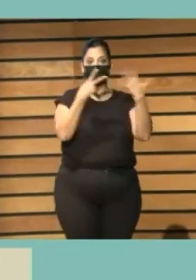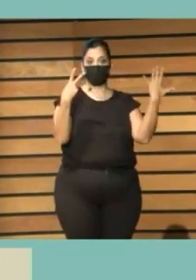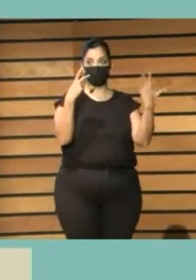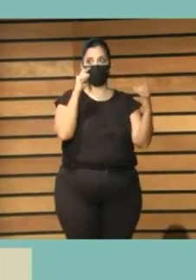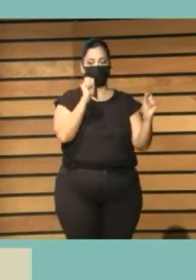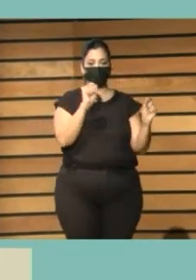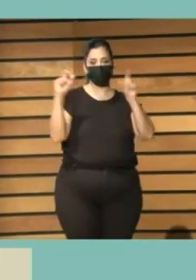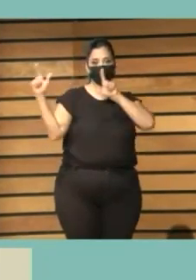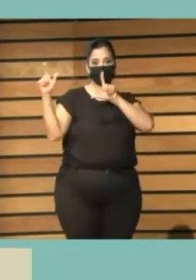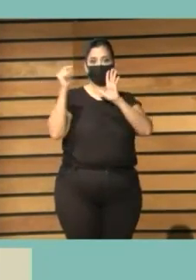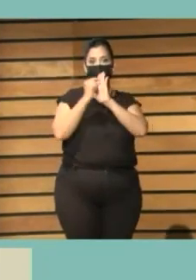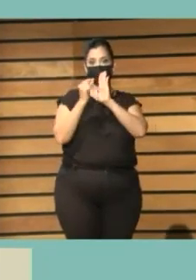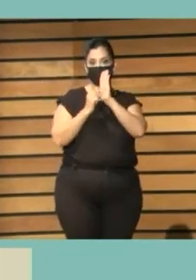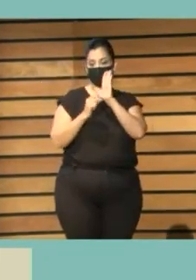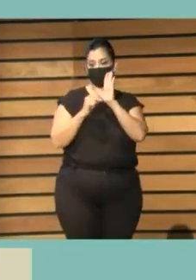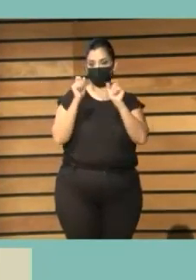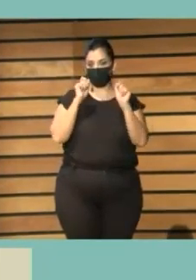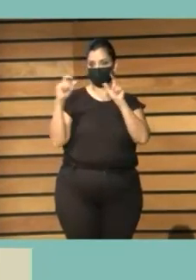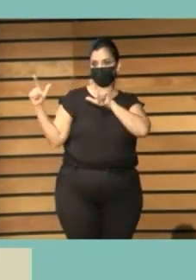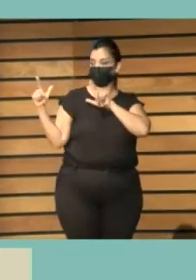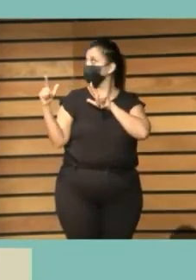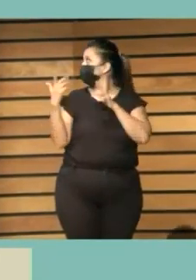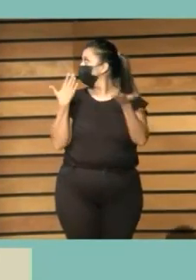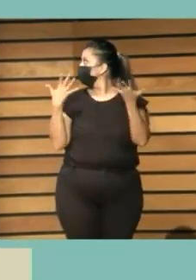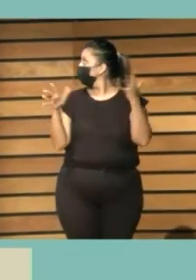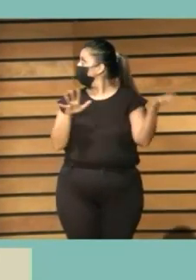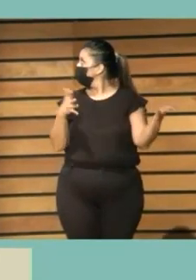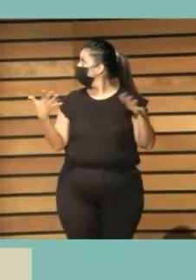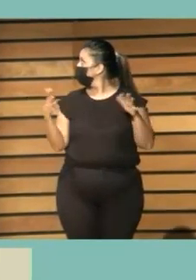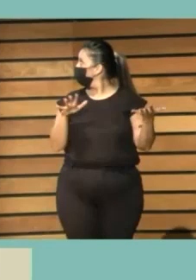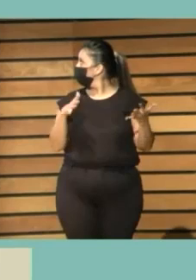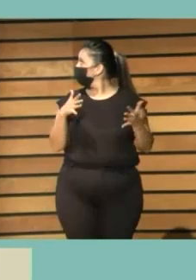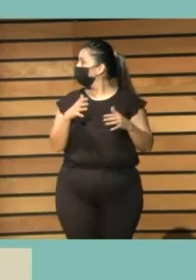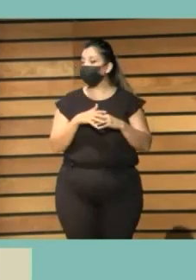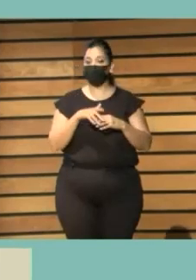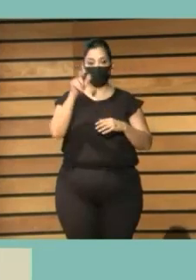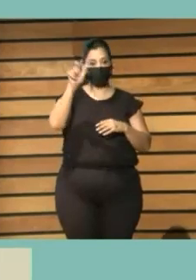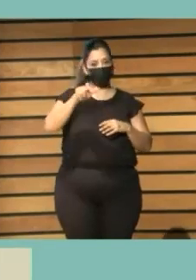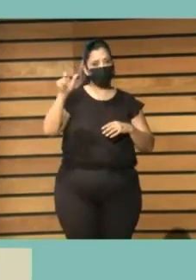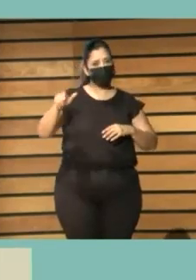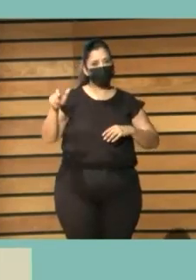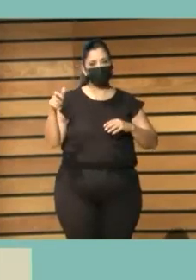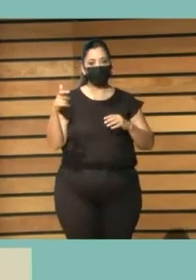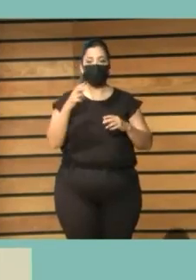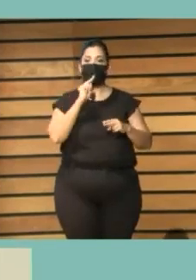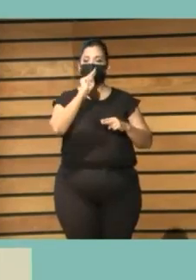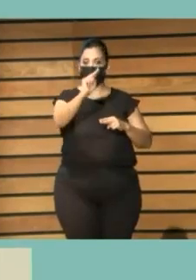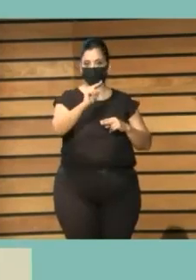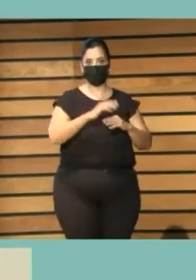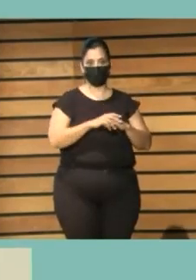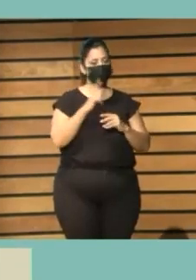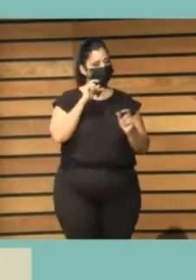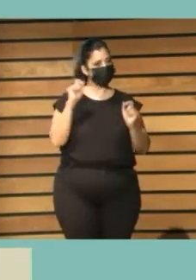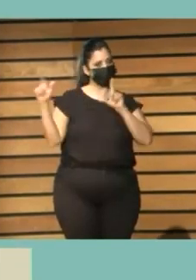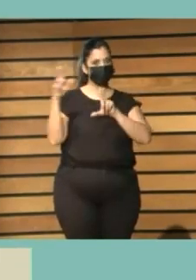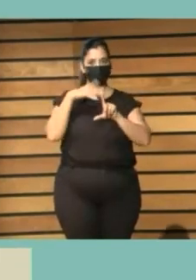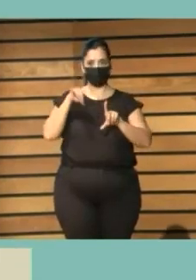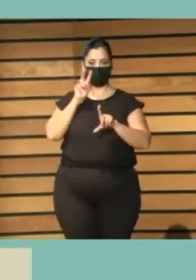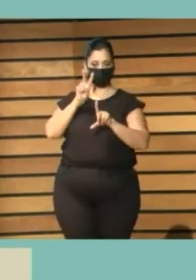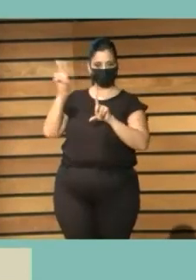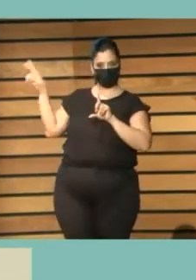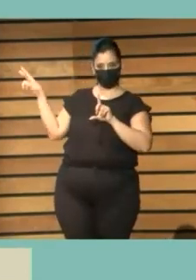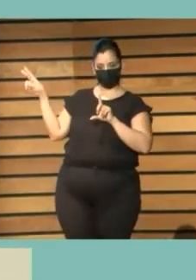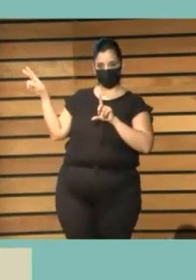pantalla. Contestaron 330 bibliotecas, 674 clubs de lectura. De ellos, el 85